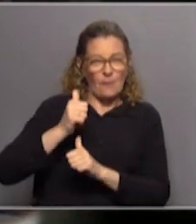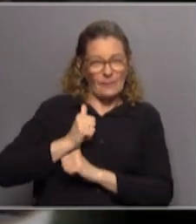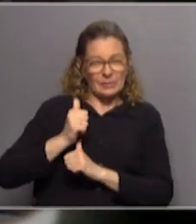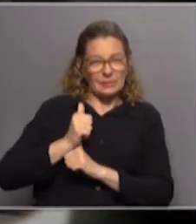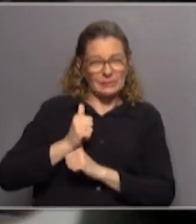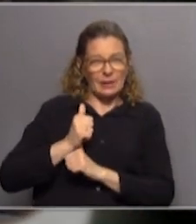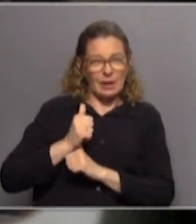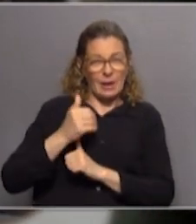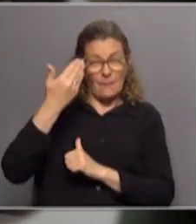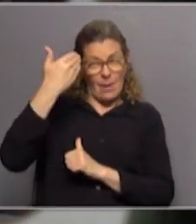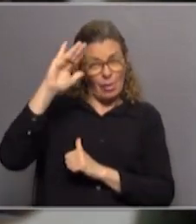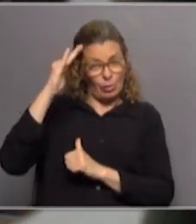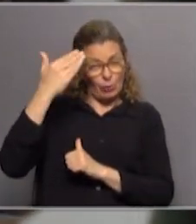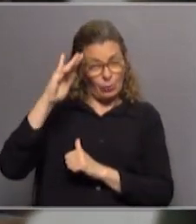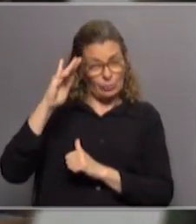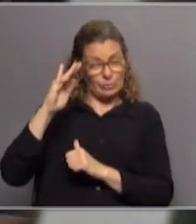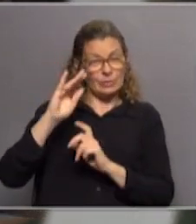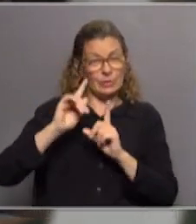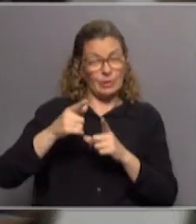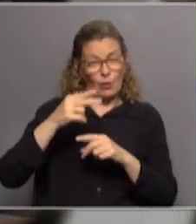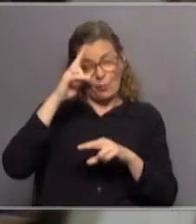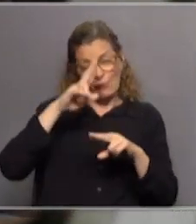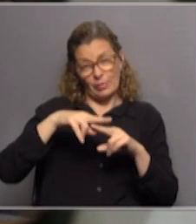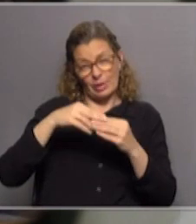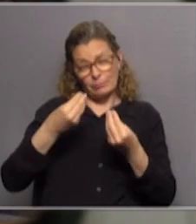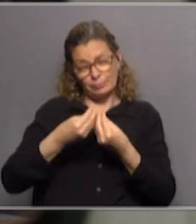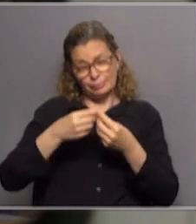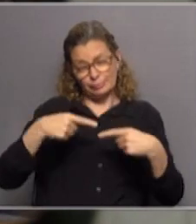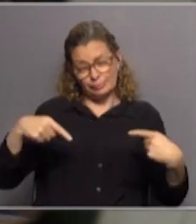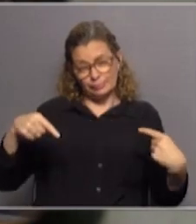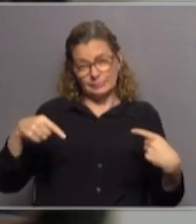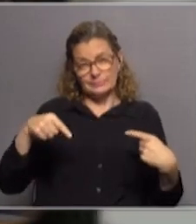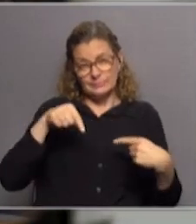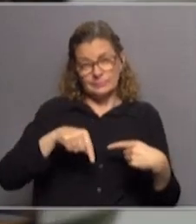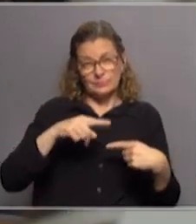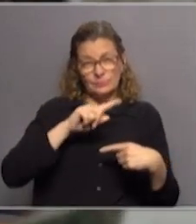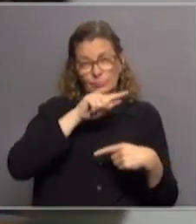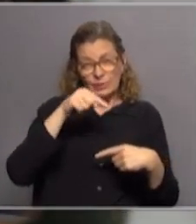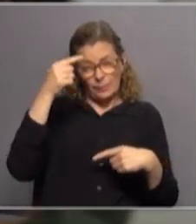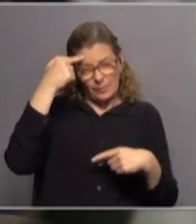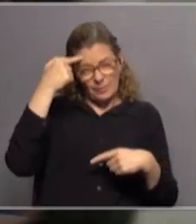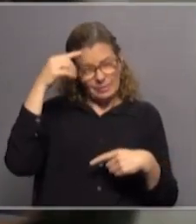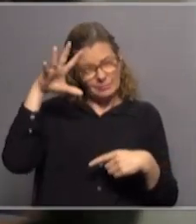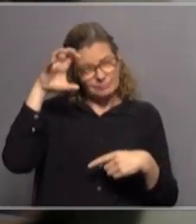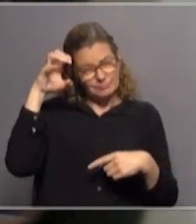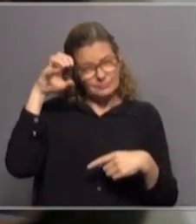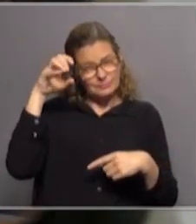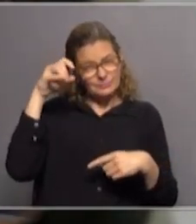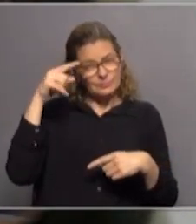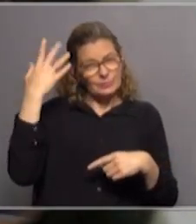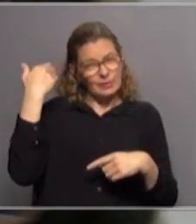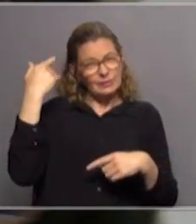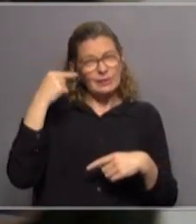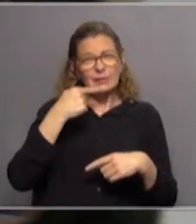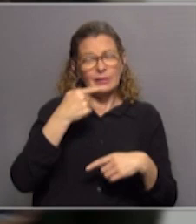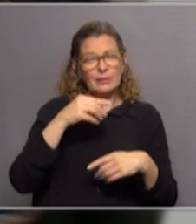de avanzada edad y con enfermedades varias. Aquí vienen a mi mente aquellos dichos de